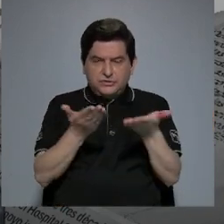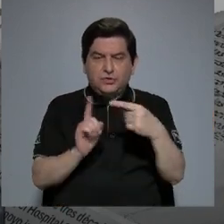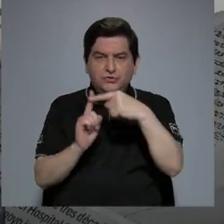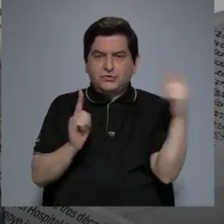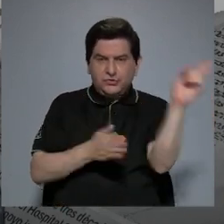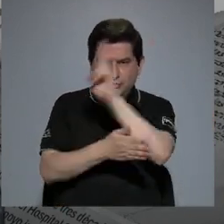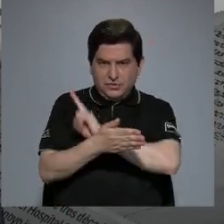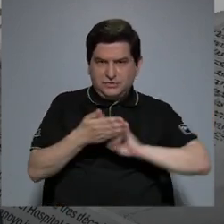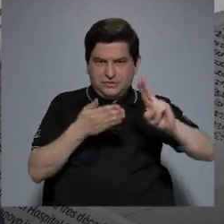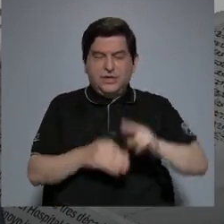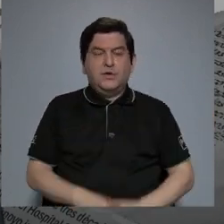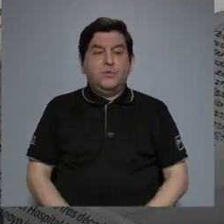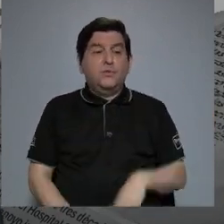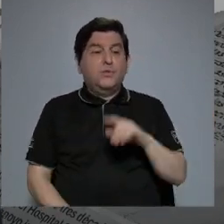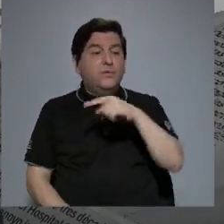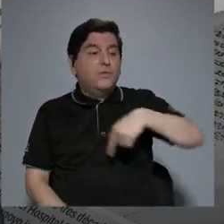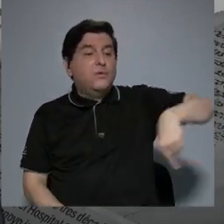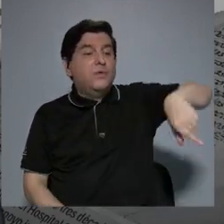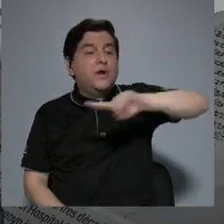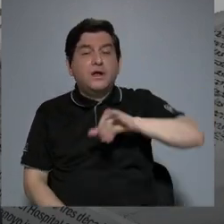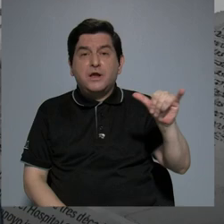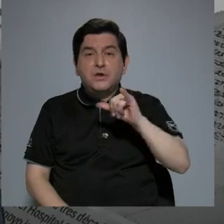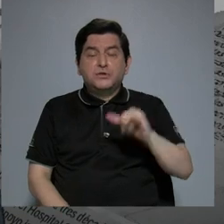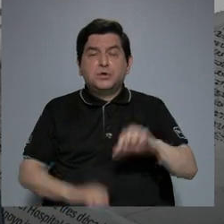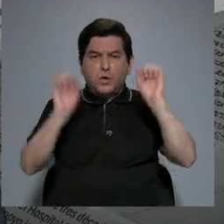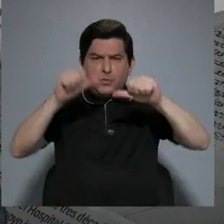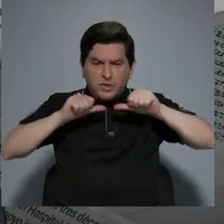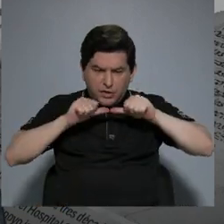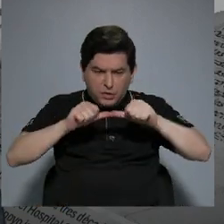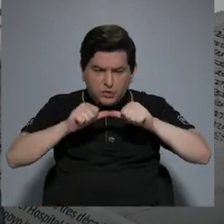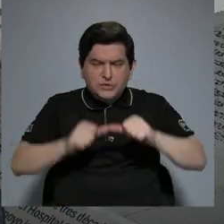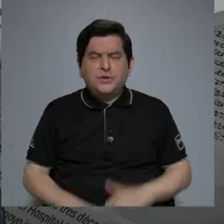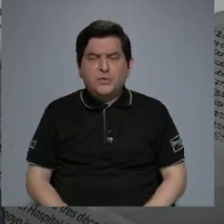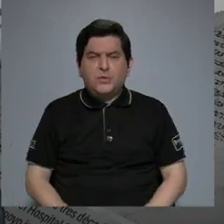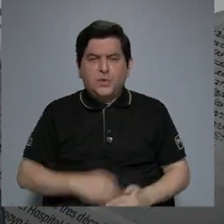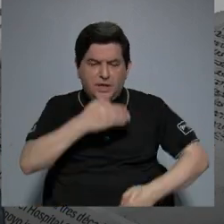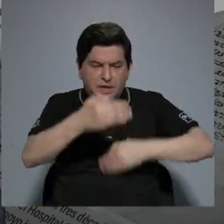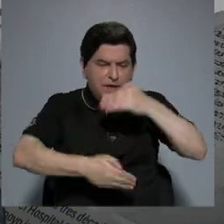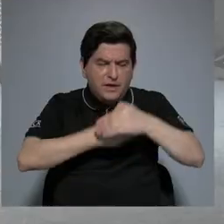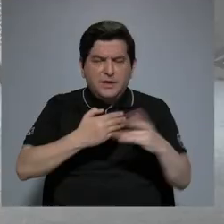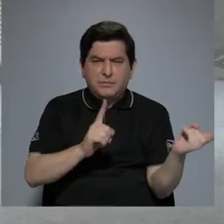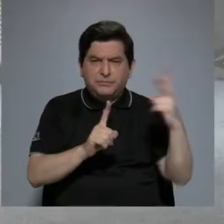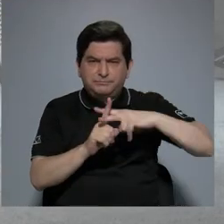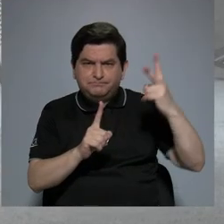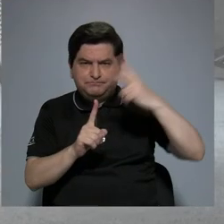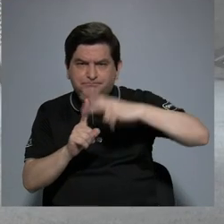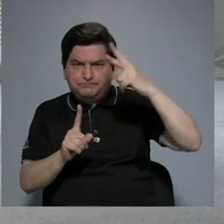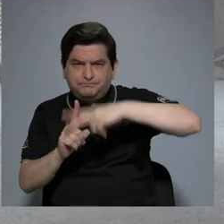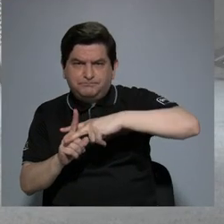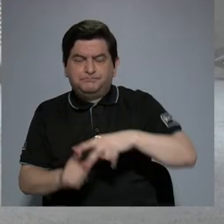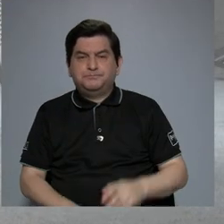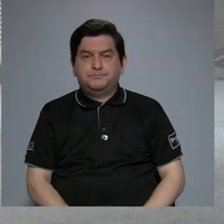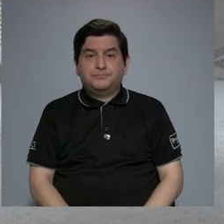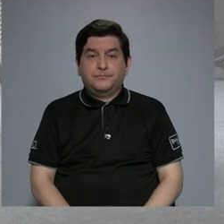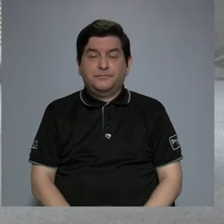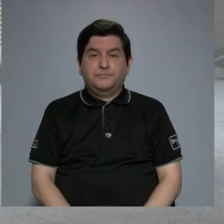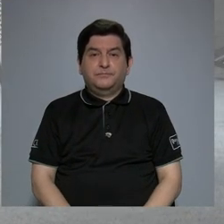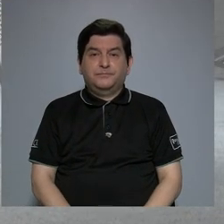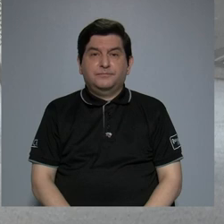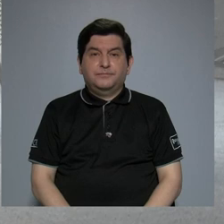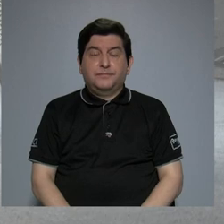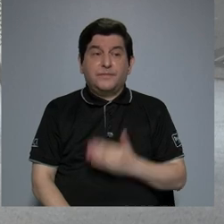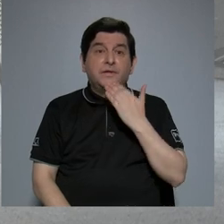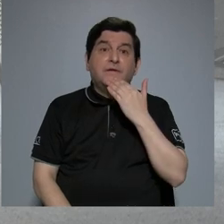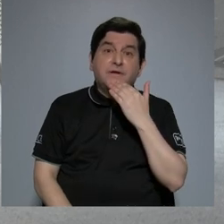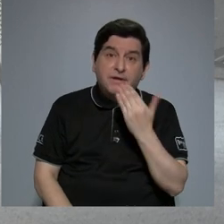la universidad para que ellos también puedan seguir el proceso de aplicación. Gracias a esta muy